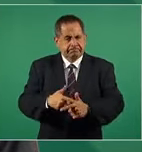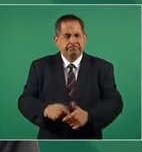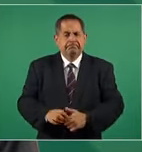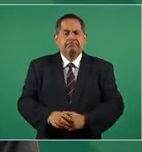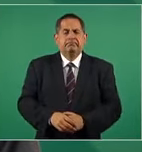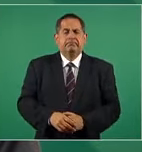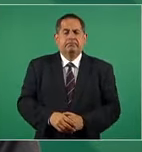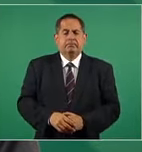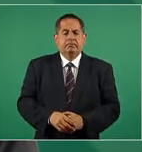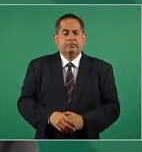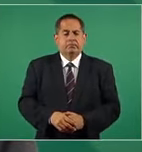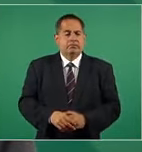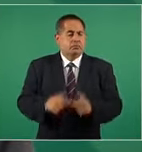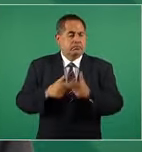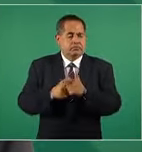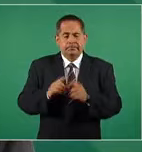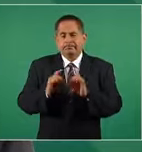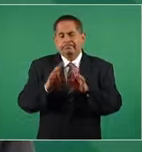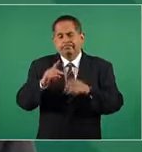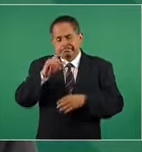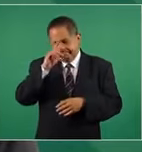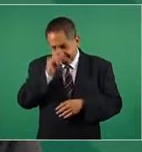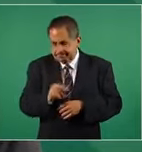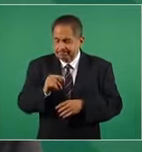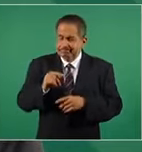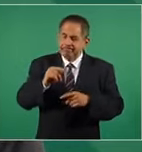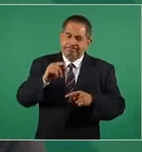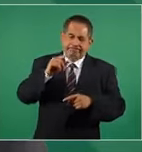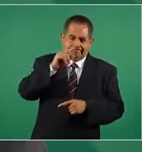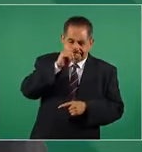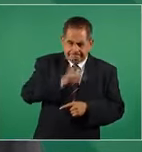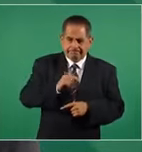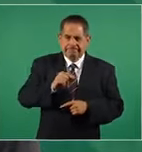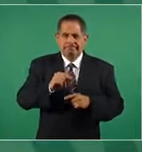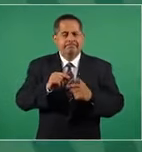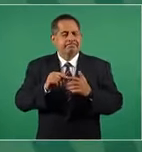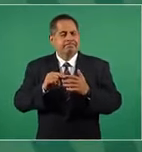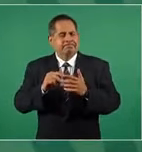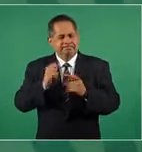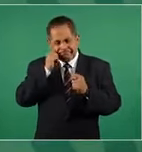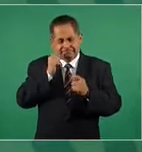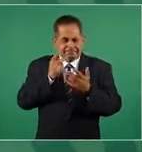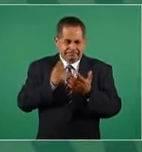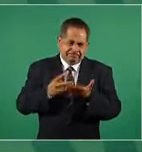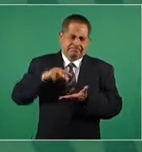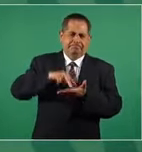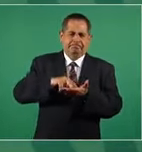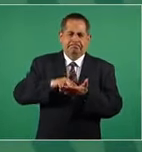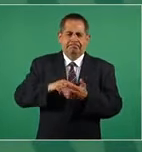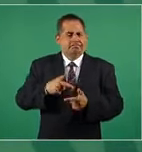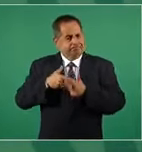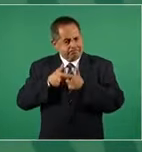Se puede uno tropezar, se puede uno caer y hay que levantarse y seguir caminando